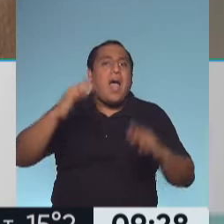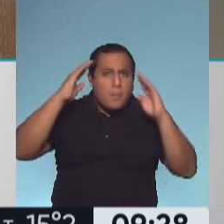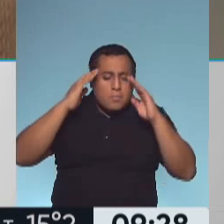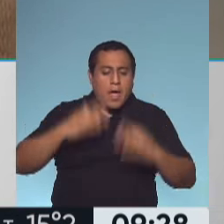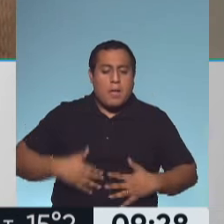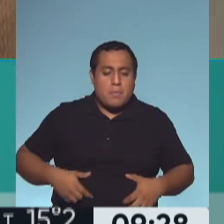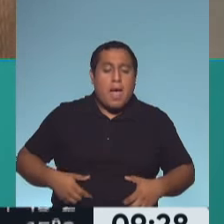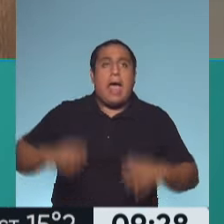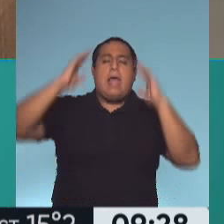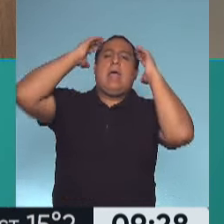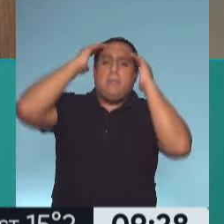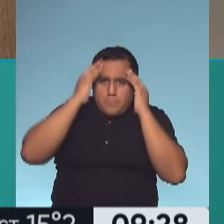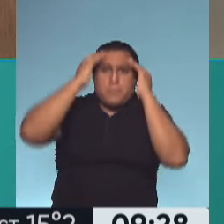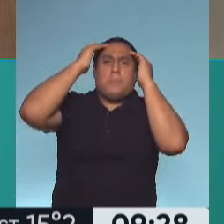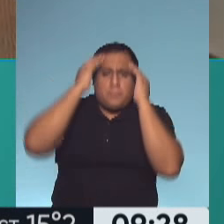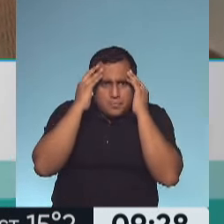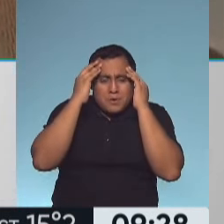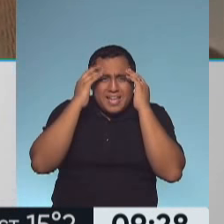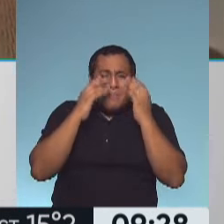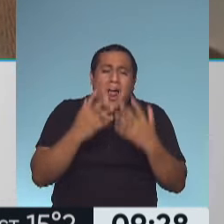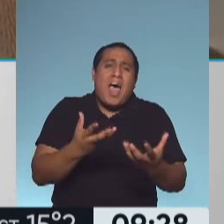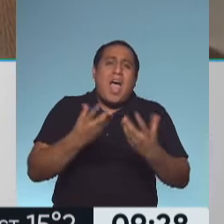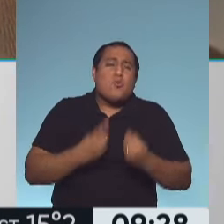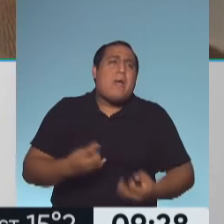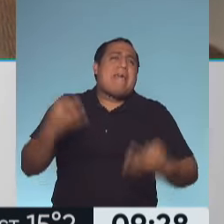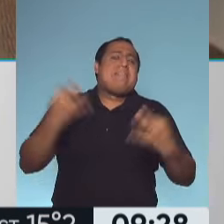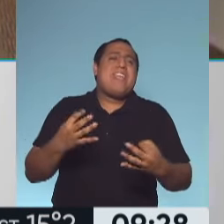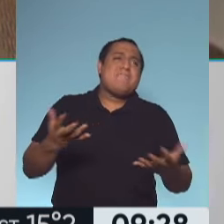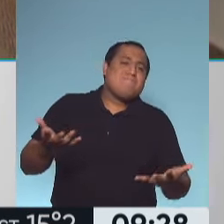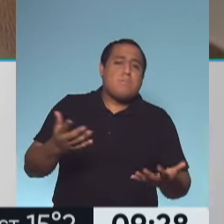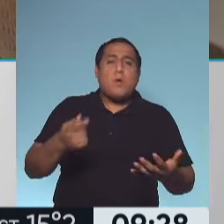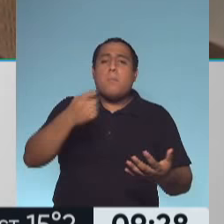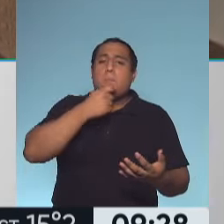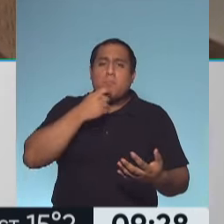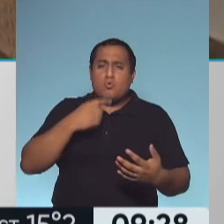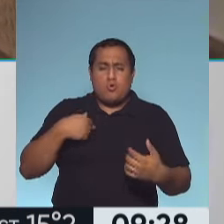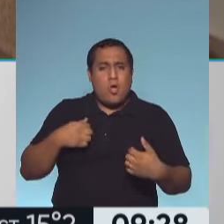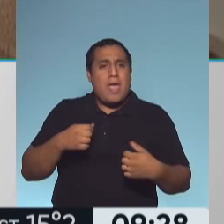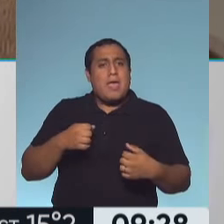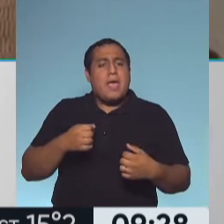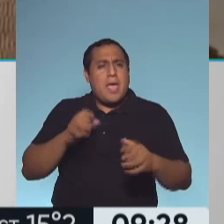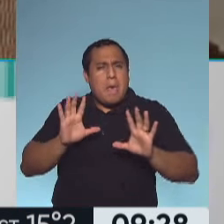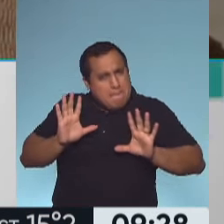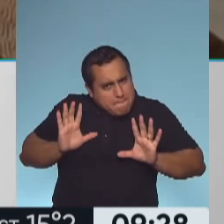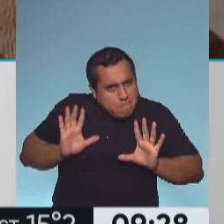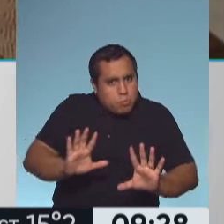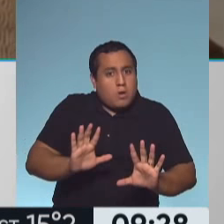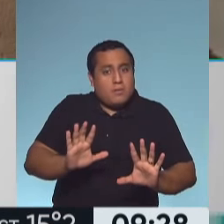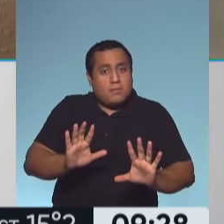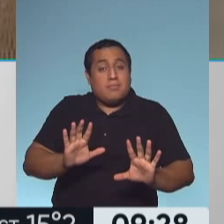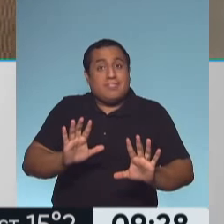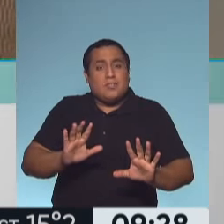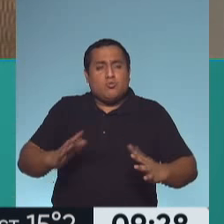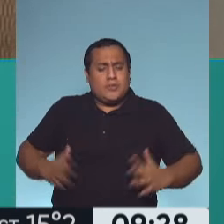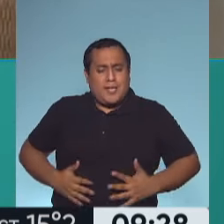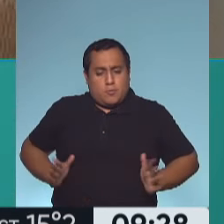abdominales trabajados así no son funcionales. En cambio, los abdominales entrenados cuando estoy empujando, trabajan la fuerza del abdominal en